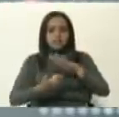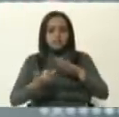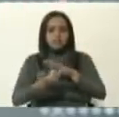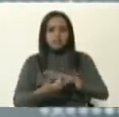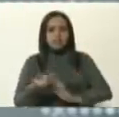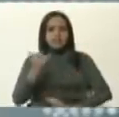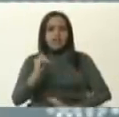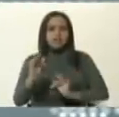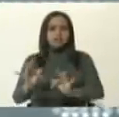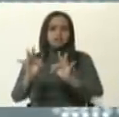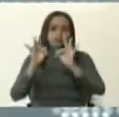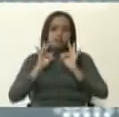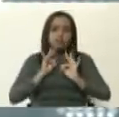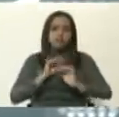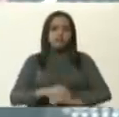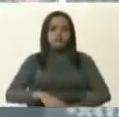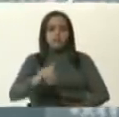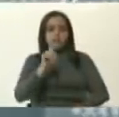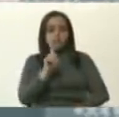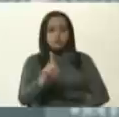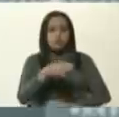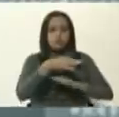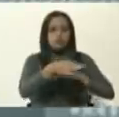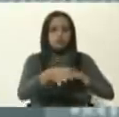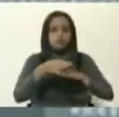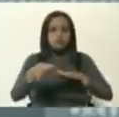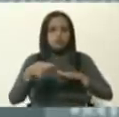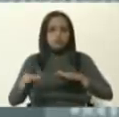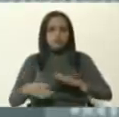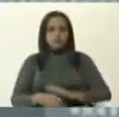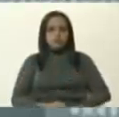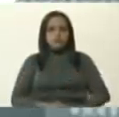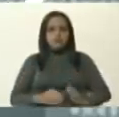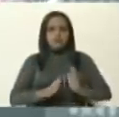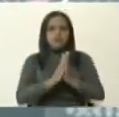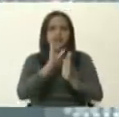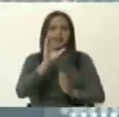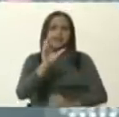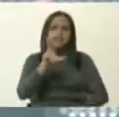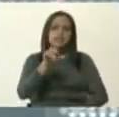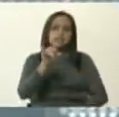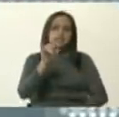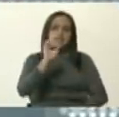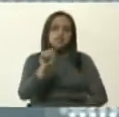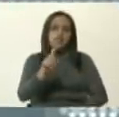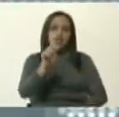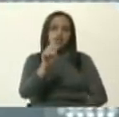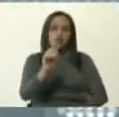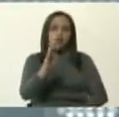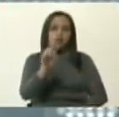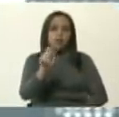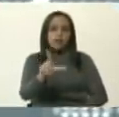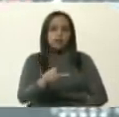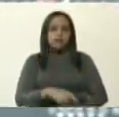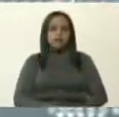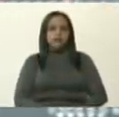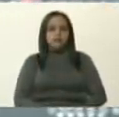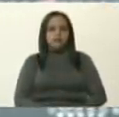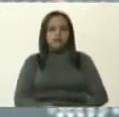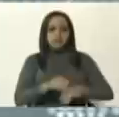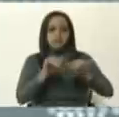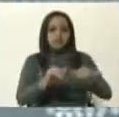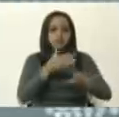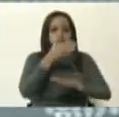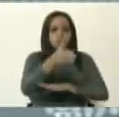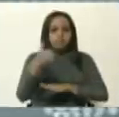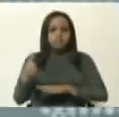se han contagiado, y un caso del municipio San Cristóbal. Ya todos estos casos que he referido en los distintos estados